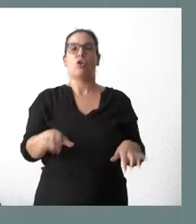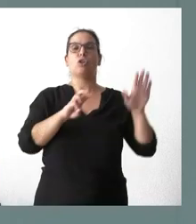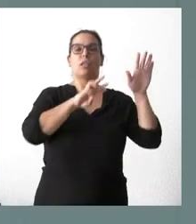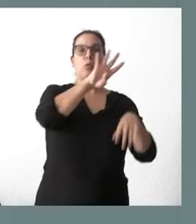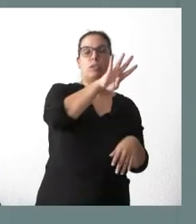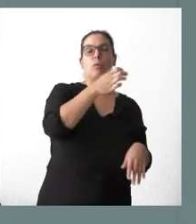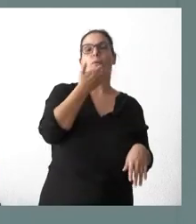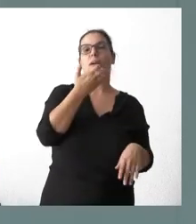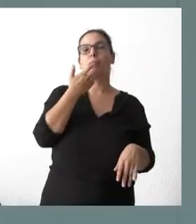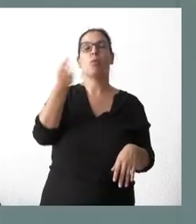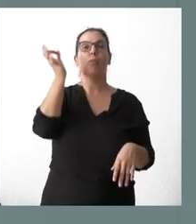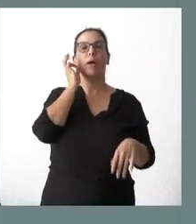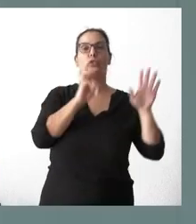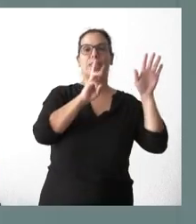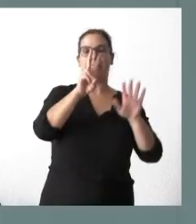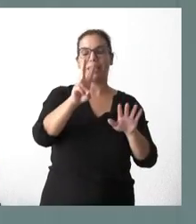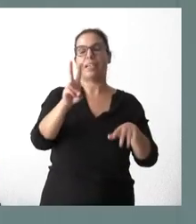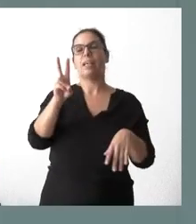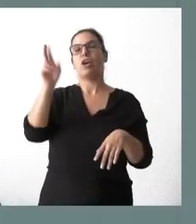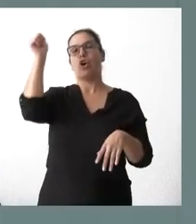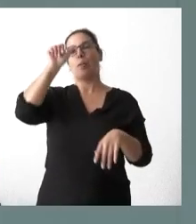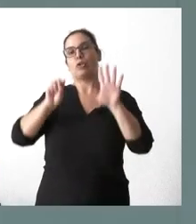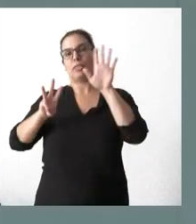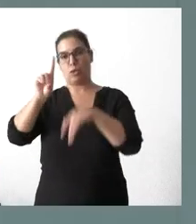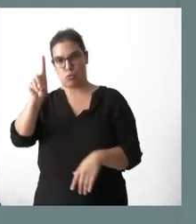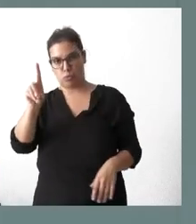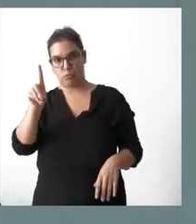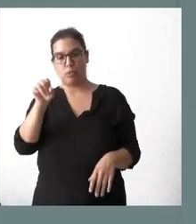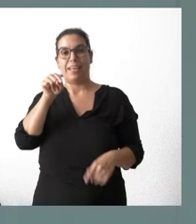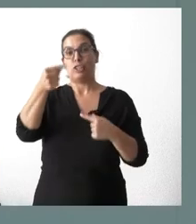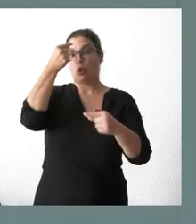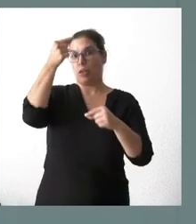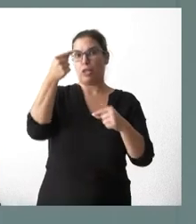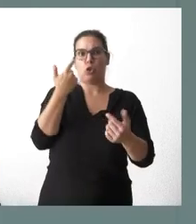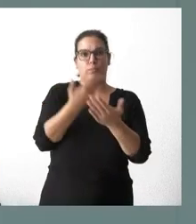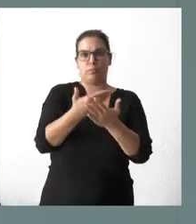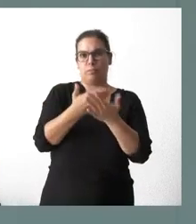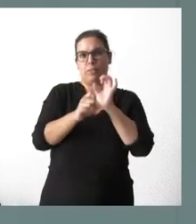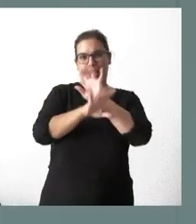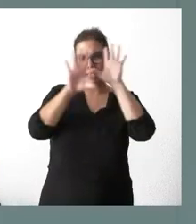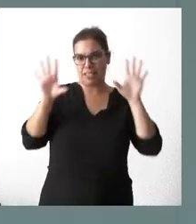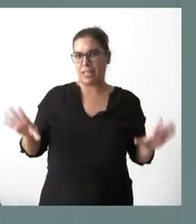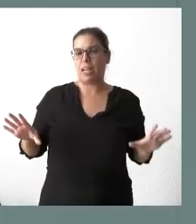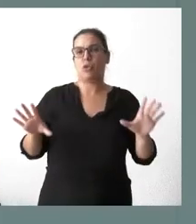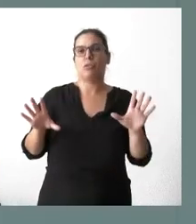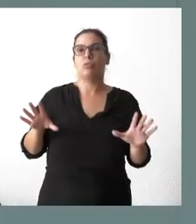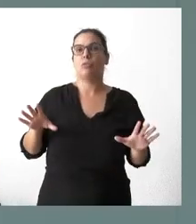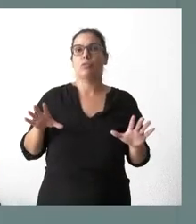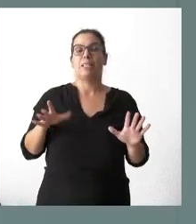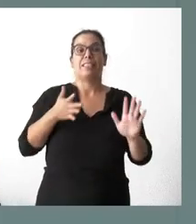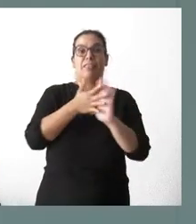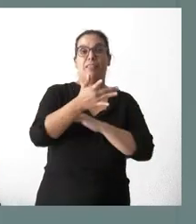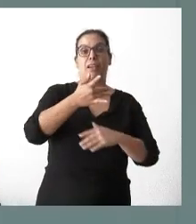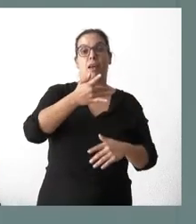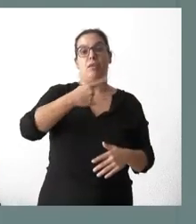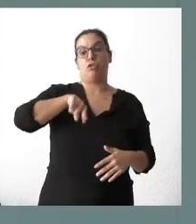es 87, en el caso de los hombres es 81. Y estos son datos que nos reflejan claramente que estamos no solamente en la cabeza de